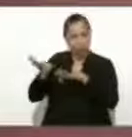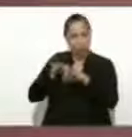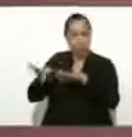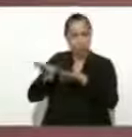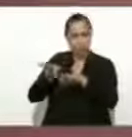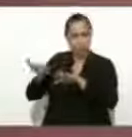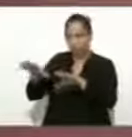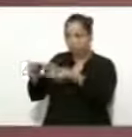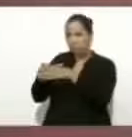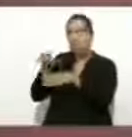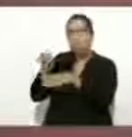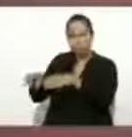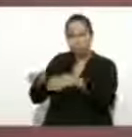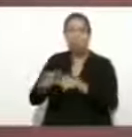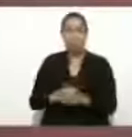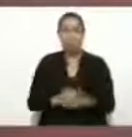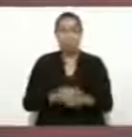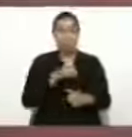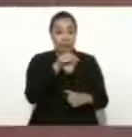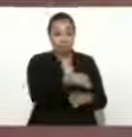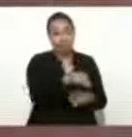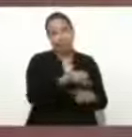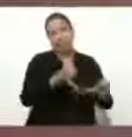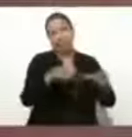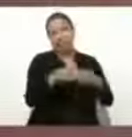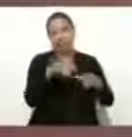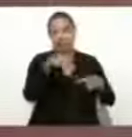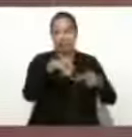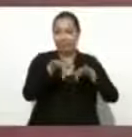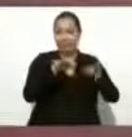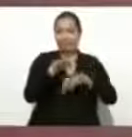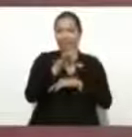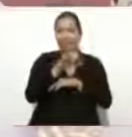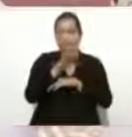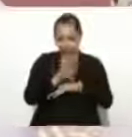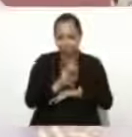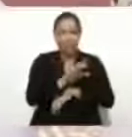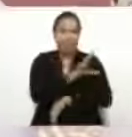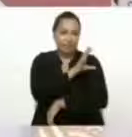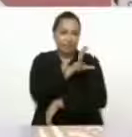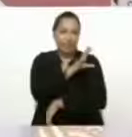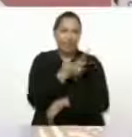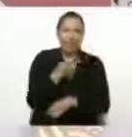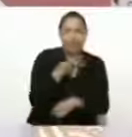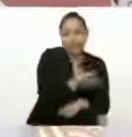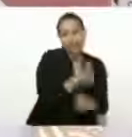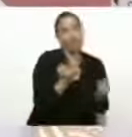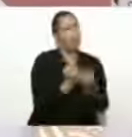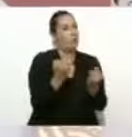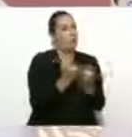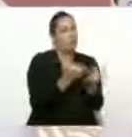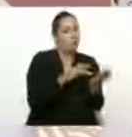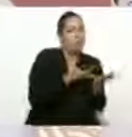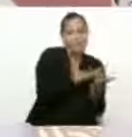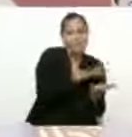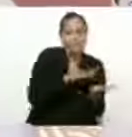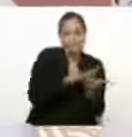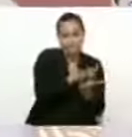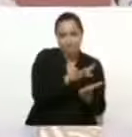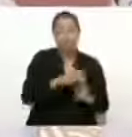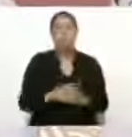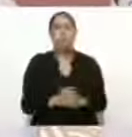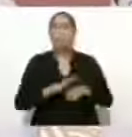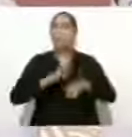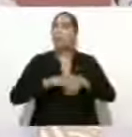Y en el caso de la industria eléctrica, con los trabajadores electricistas. Porque